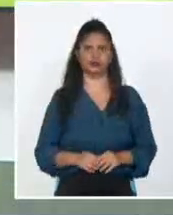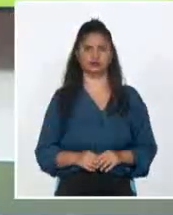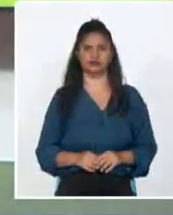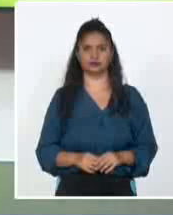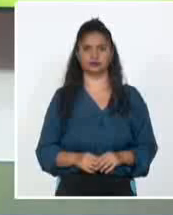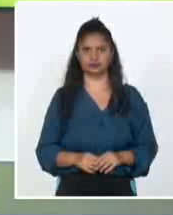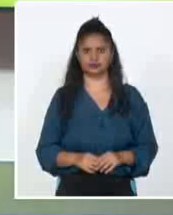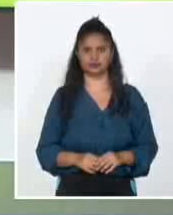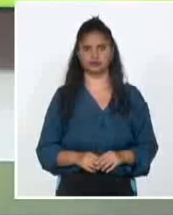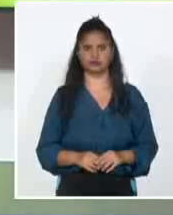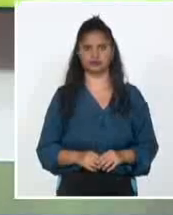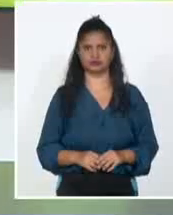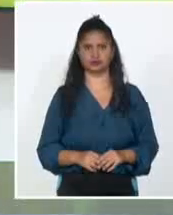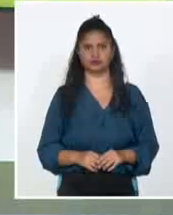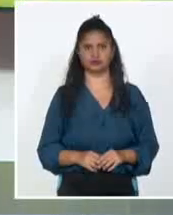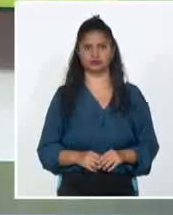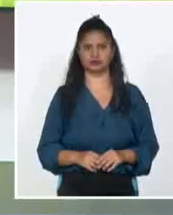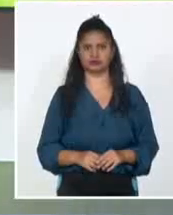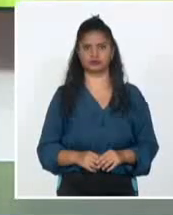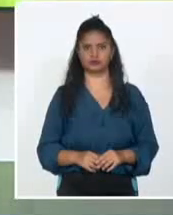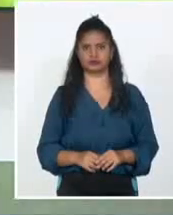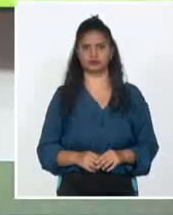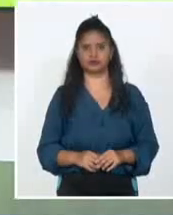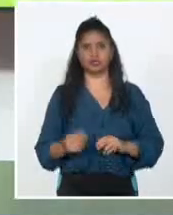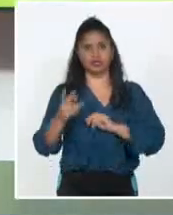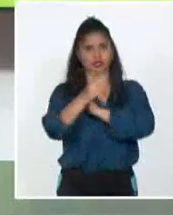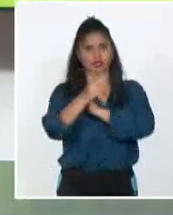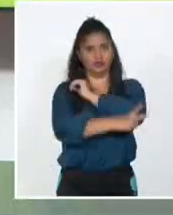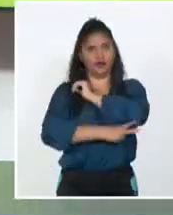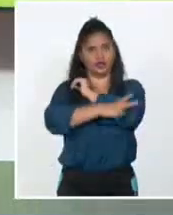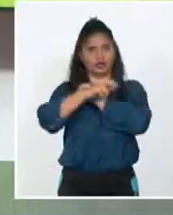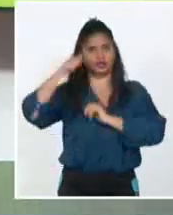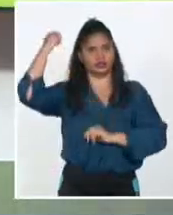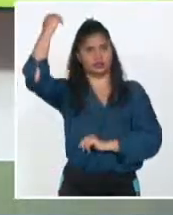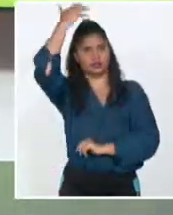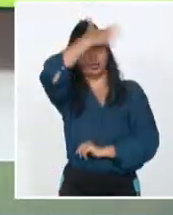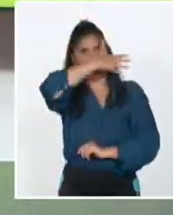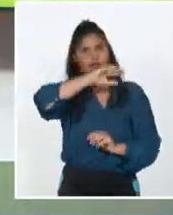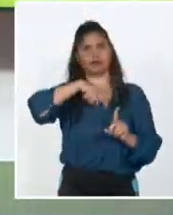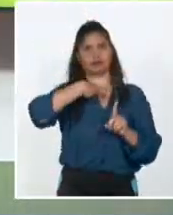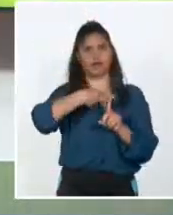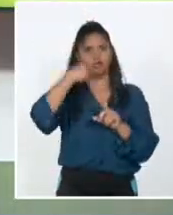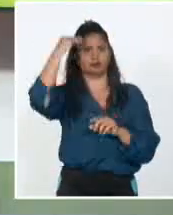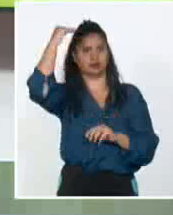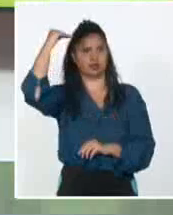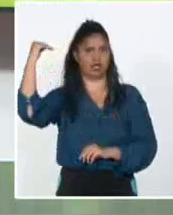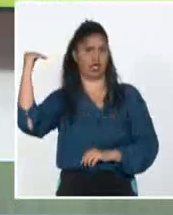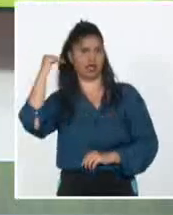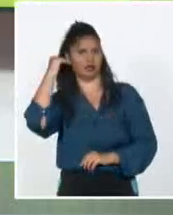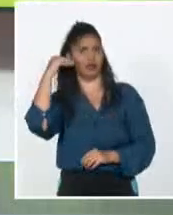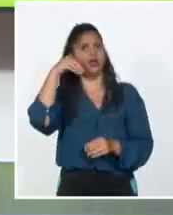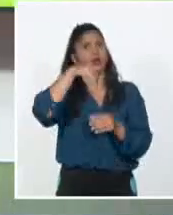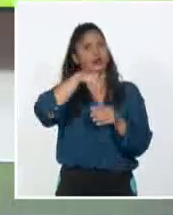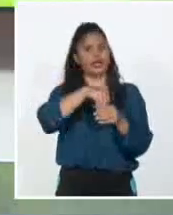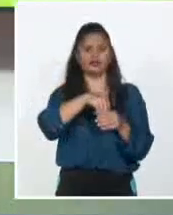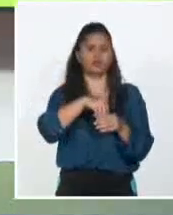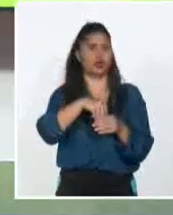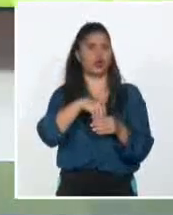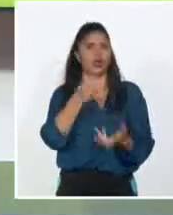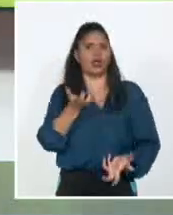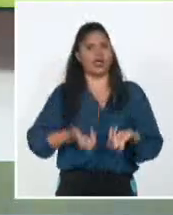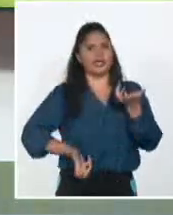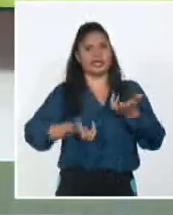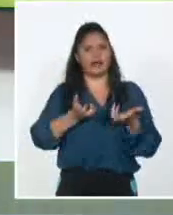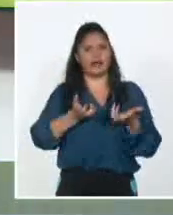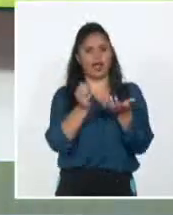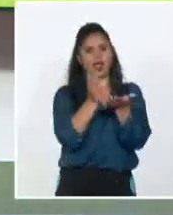El Parlamento Árabe y Egipto condenaron en términos enérgicos la quema durante una protesta en Suecia de un ejemplar del Corán, Libro